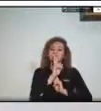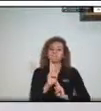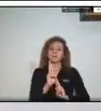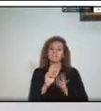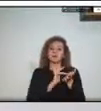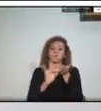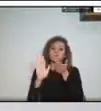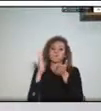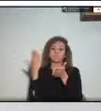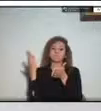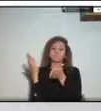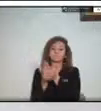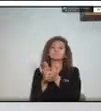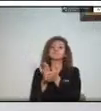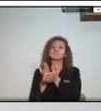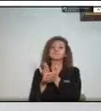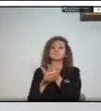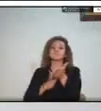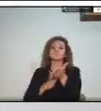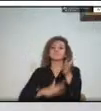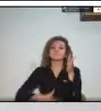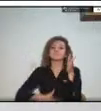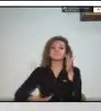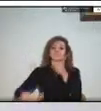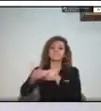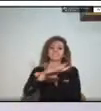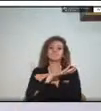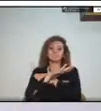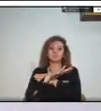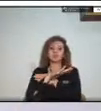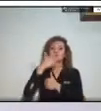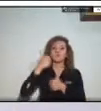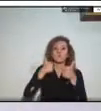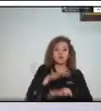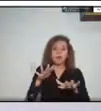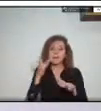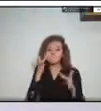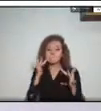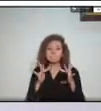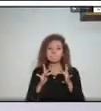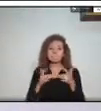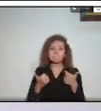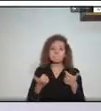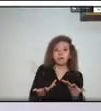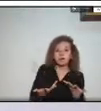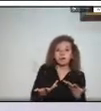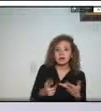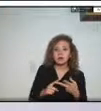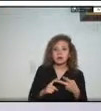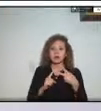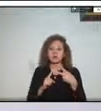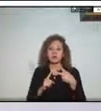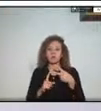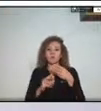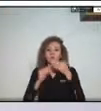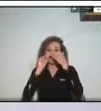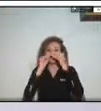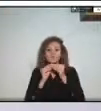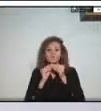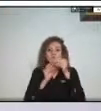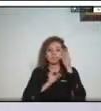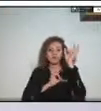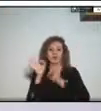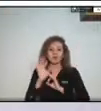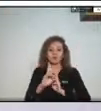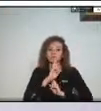específicamente por ejemplo qué tipo de escenarios de desastres están considerados qué tipo de organización para la respuesta se